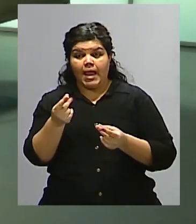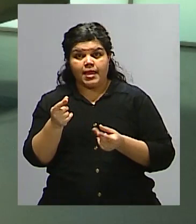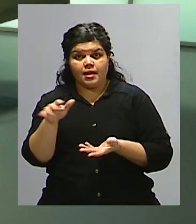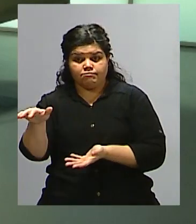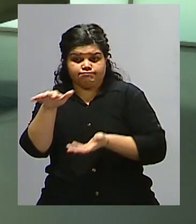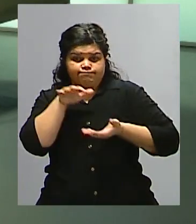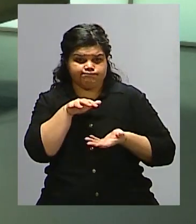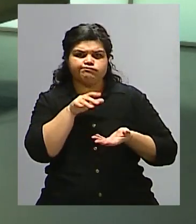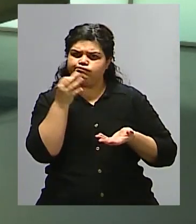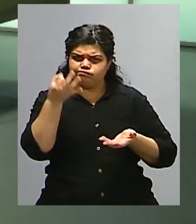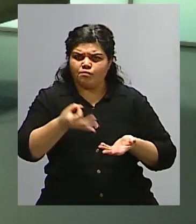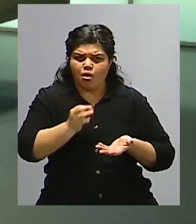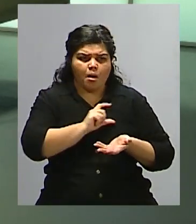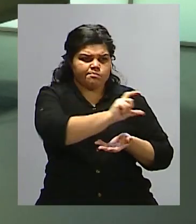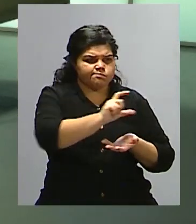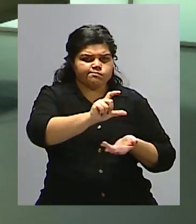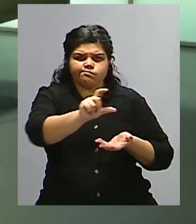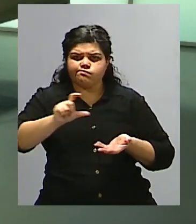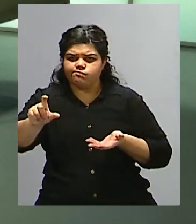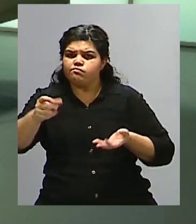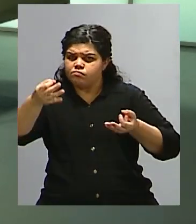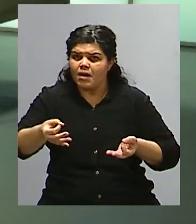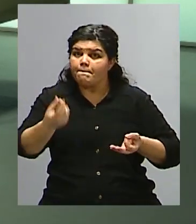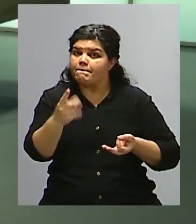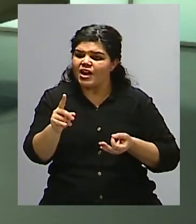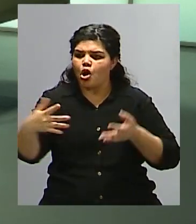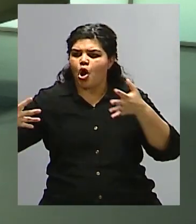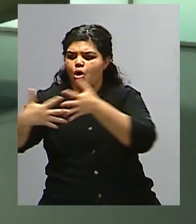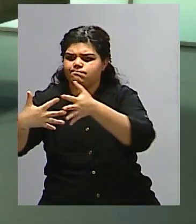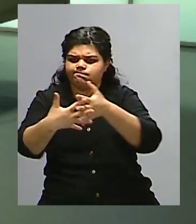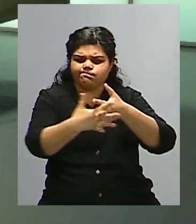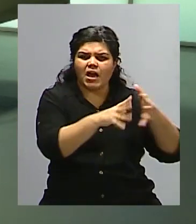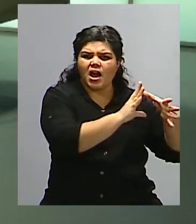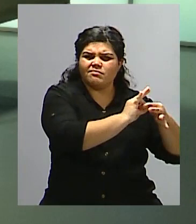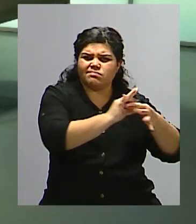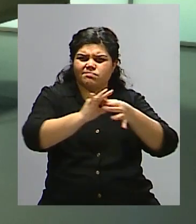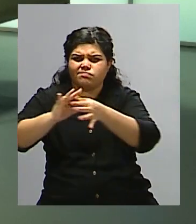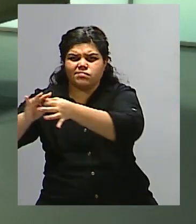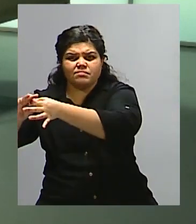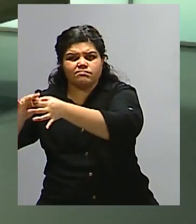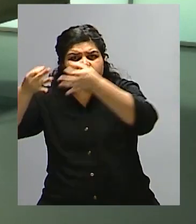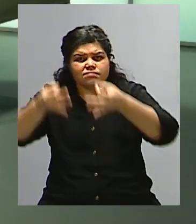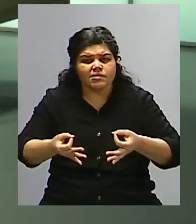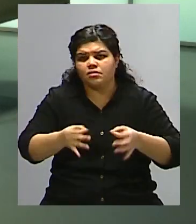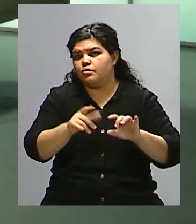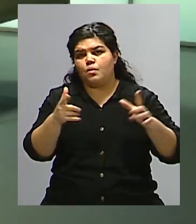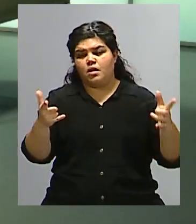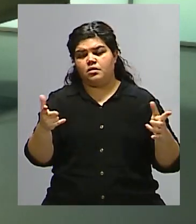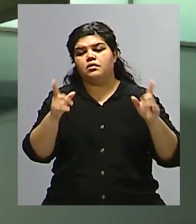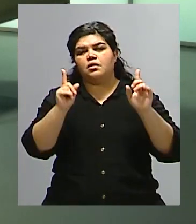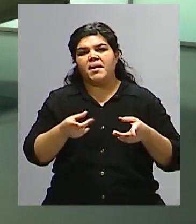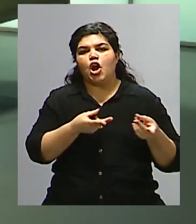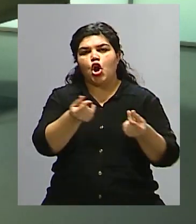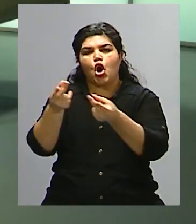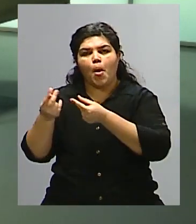tan desarticulado, genera un montón de temas. Sin meternos en otros aspectos como el tema de los desequilibrios, las compras y la